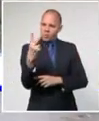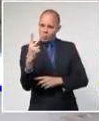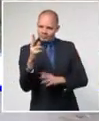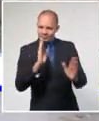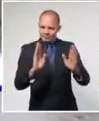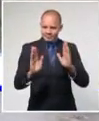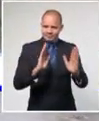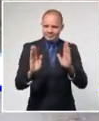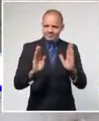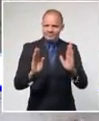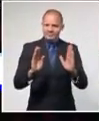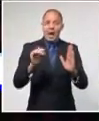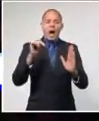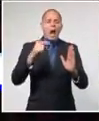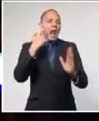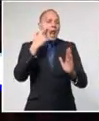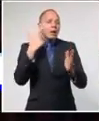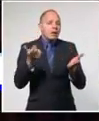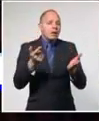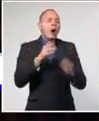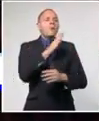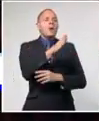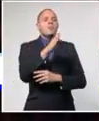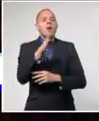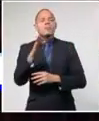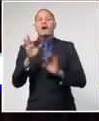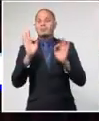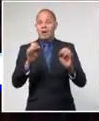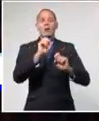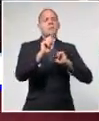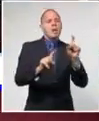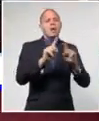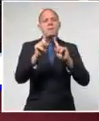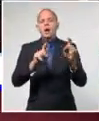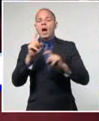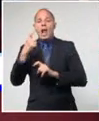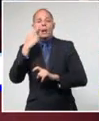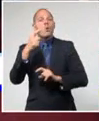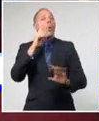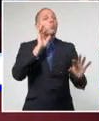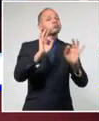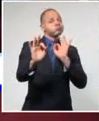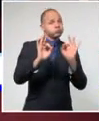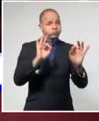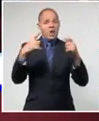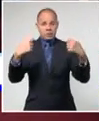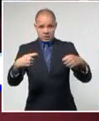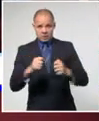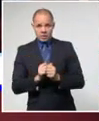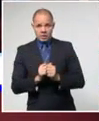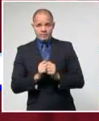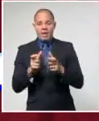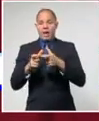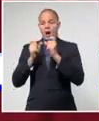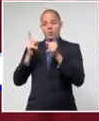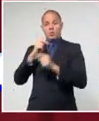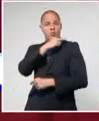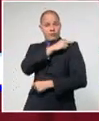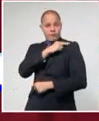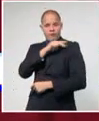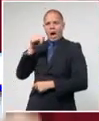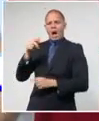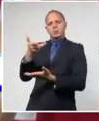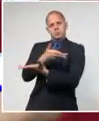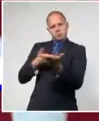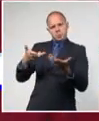vigilancia sanitaria para evitar riesgos epidemiológicos. Autoridades de la salud, de higiene y epidemiología aseguran la